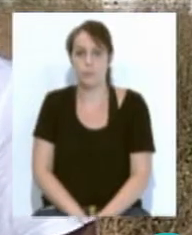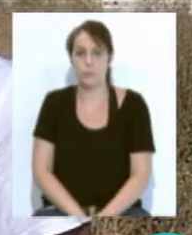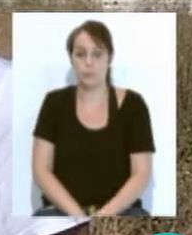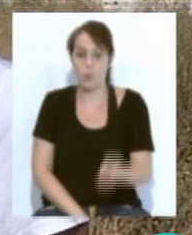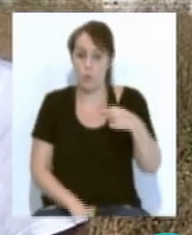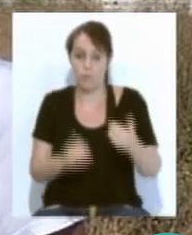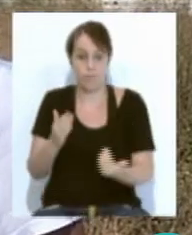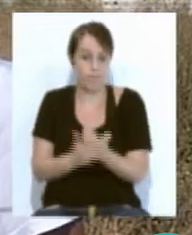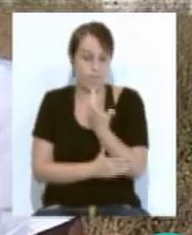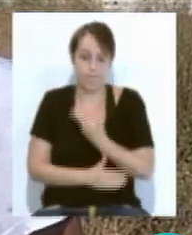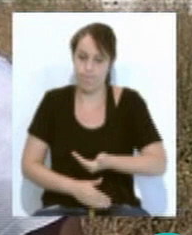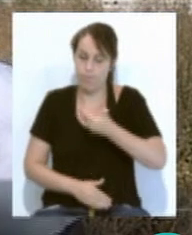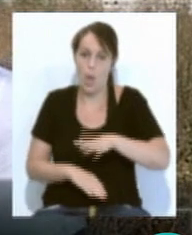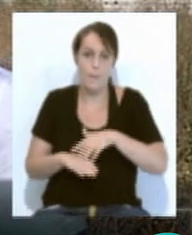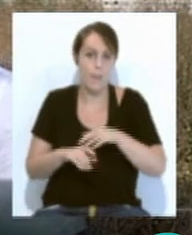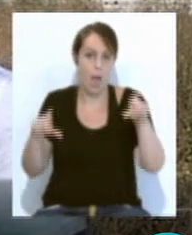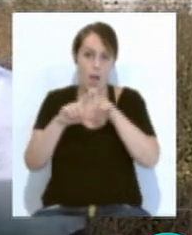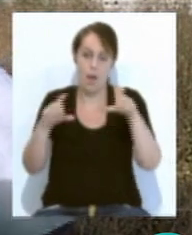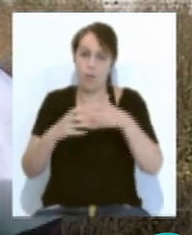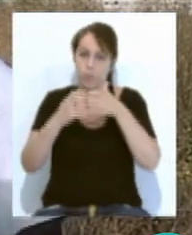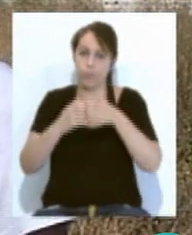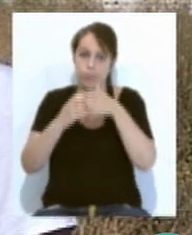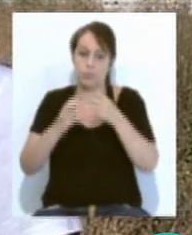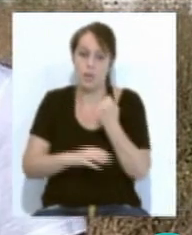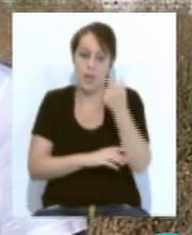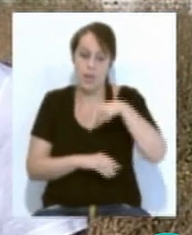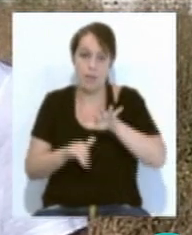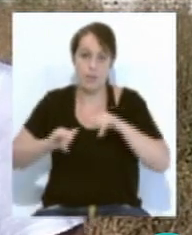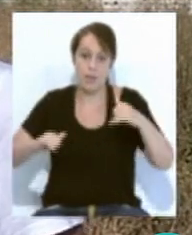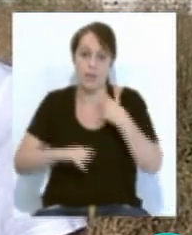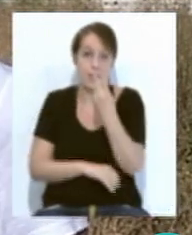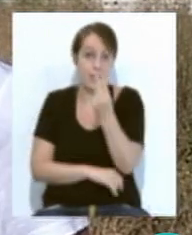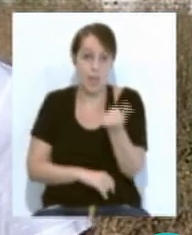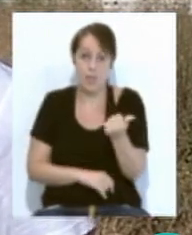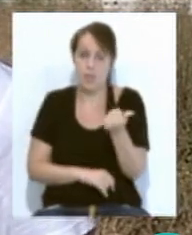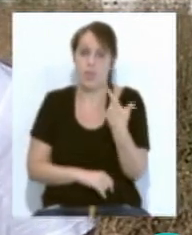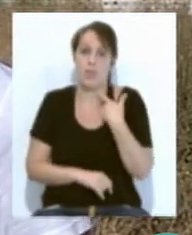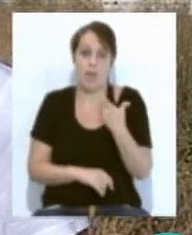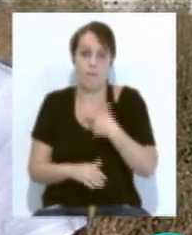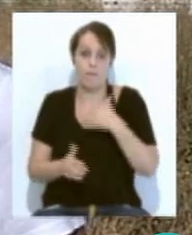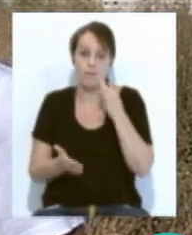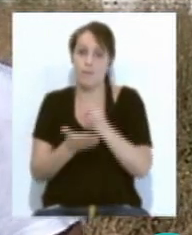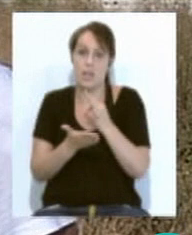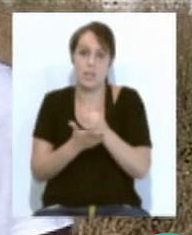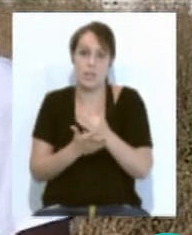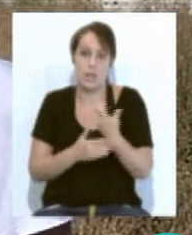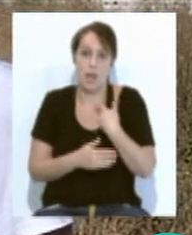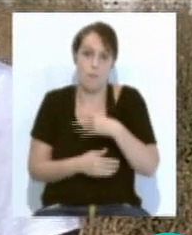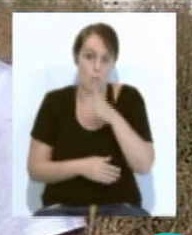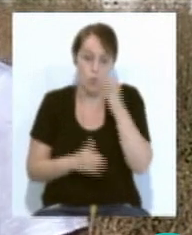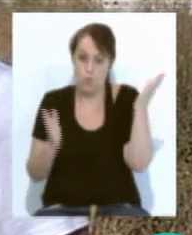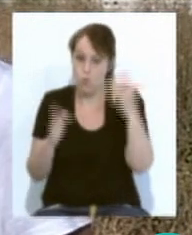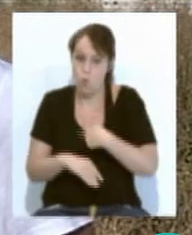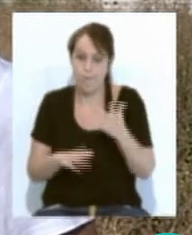Hoy día clave para la industria auxiliar en La Bahía. Se cumplían tres días de falta injustificada de la plantilla y en